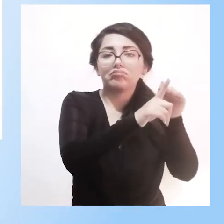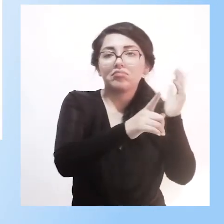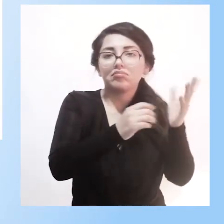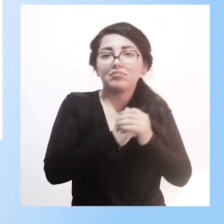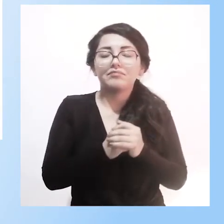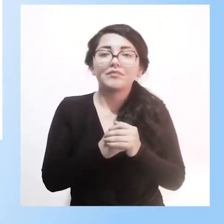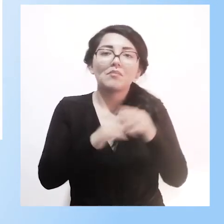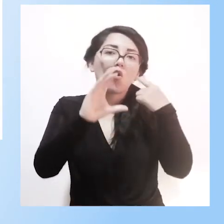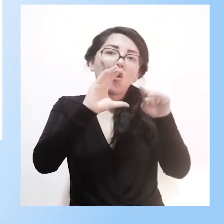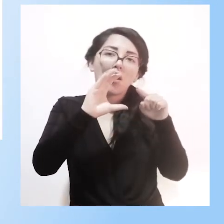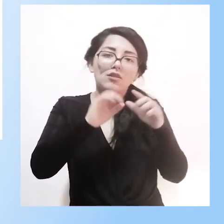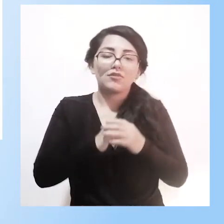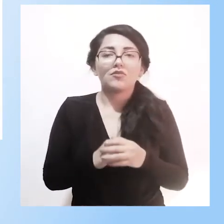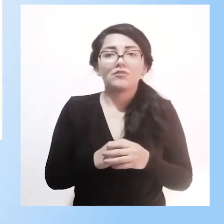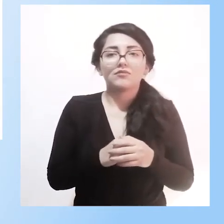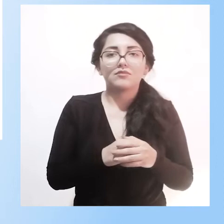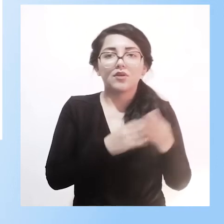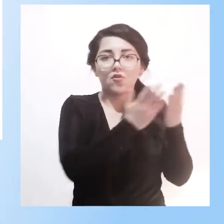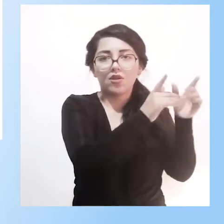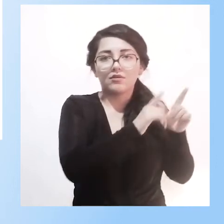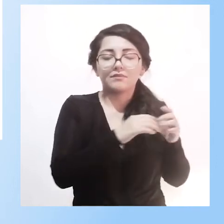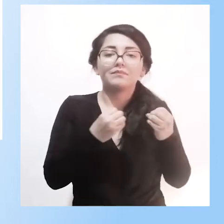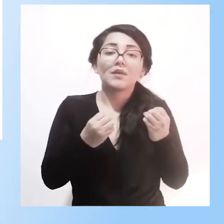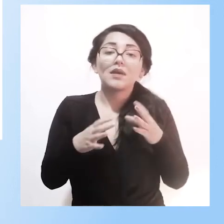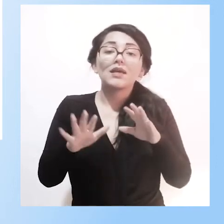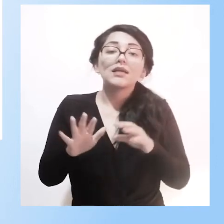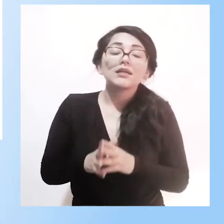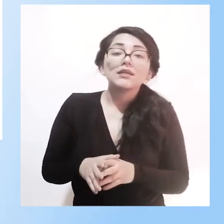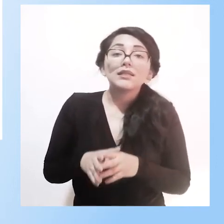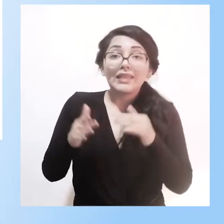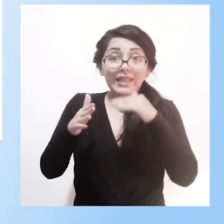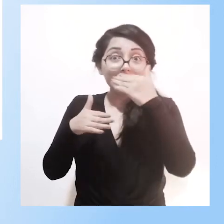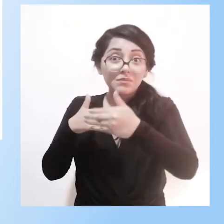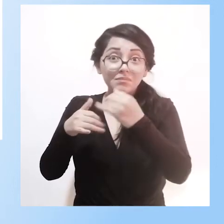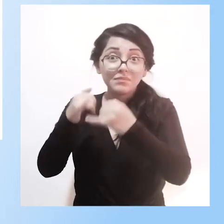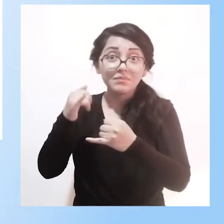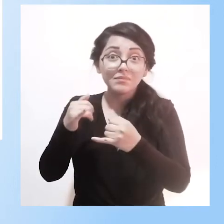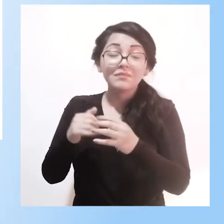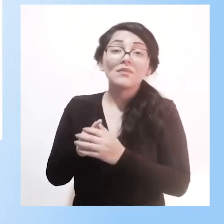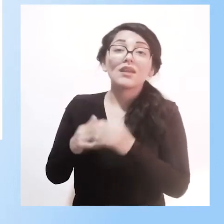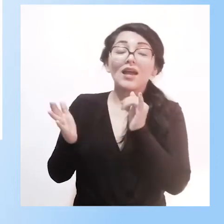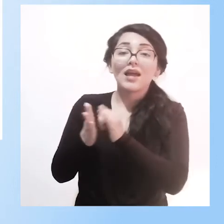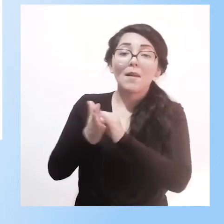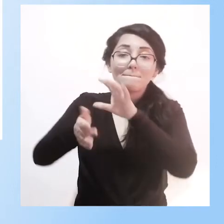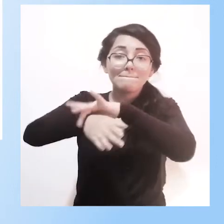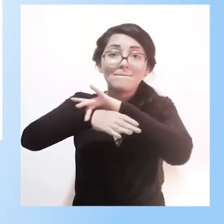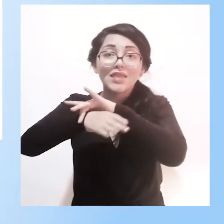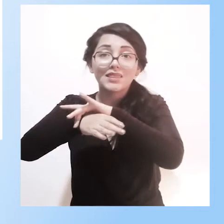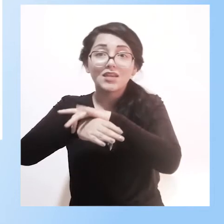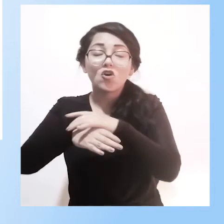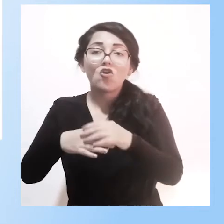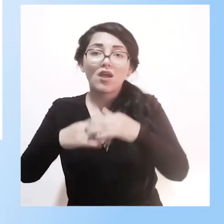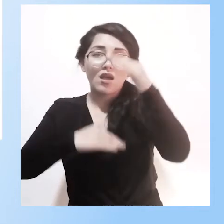5. 8. Reporte alta médica. Mediante la ficha número 1, el médico reporta si el